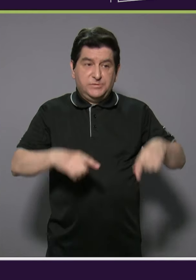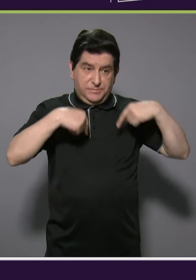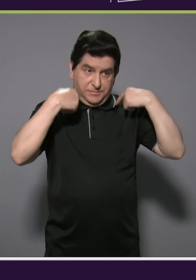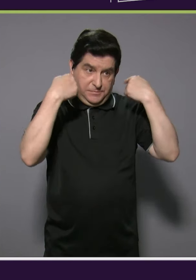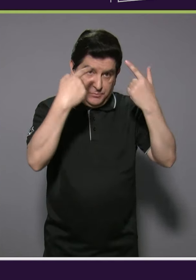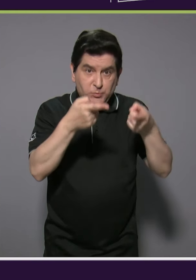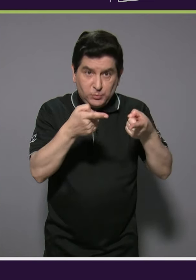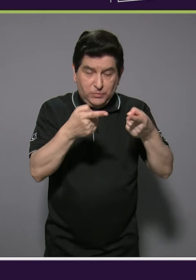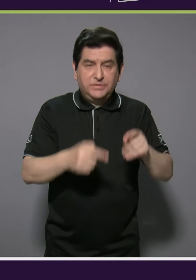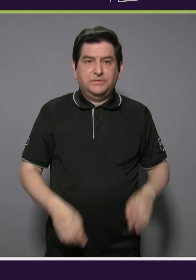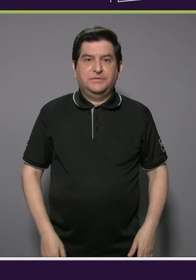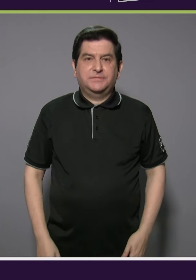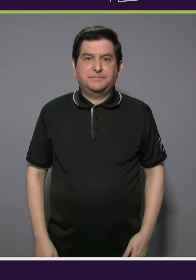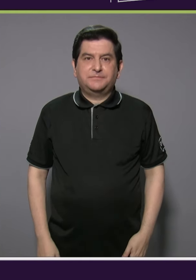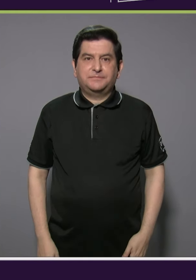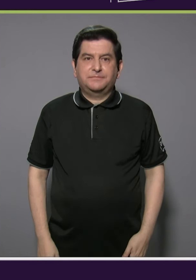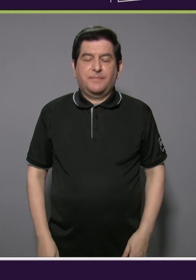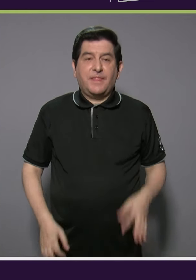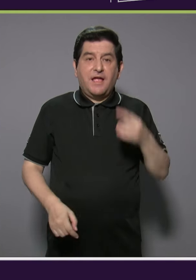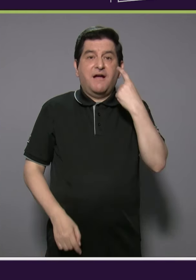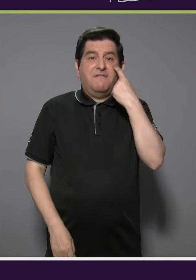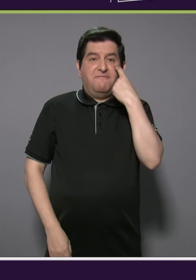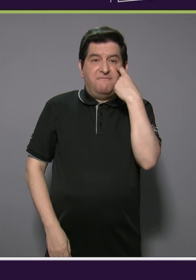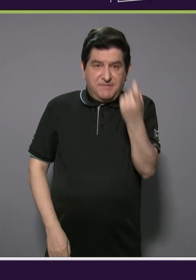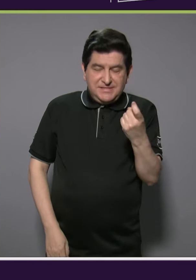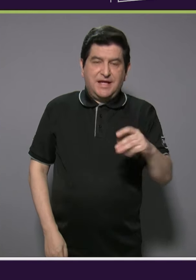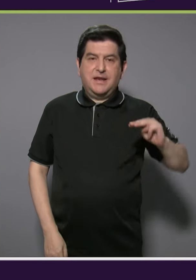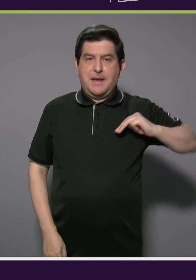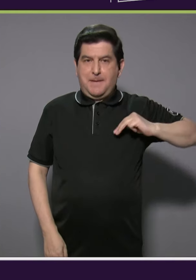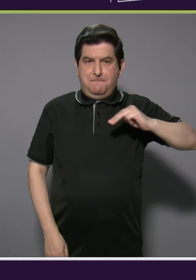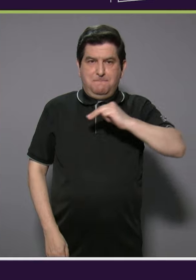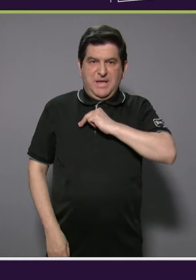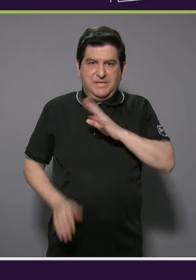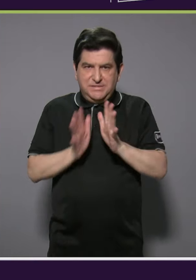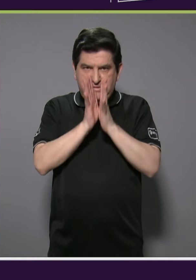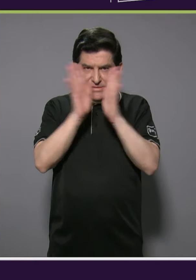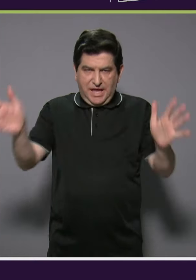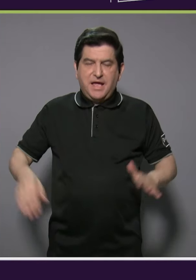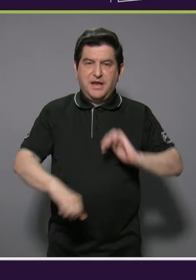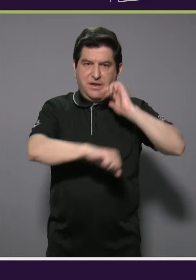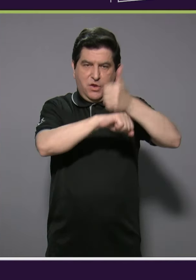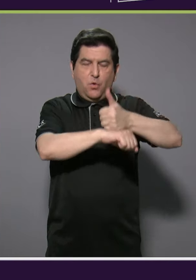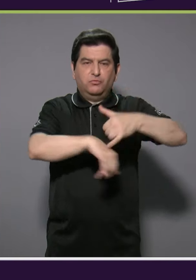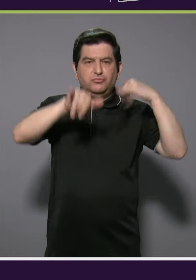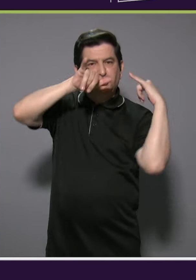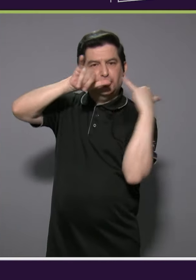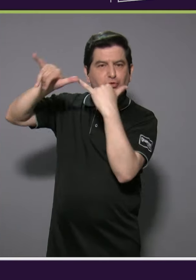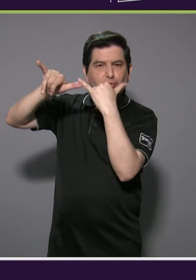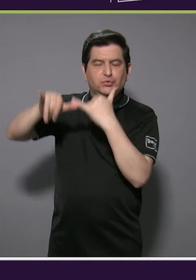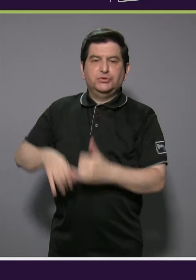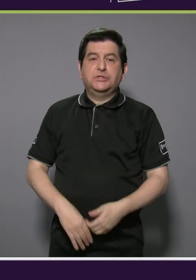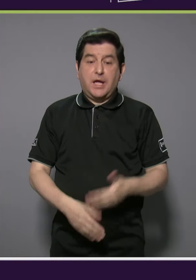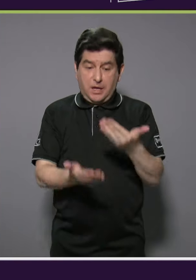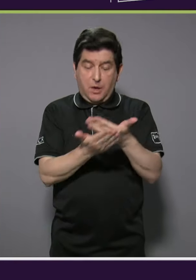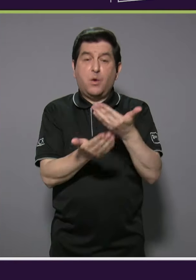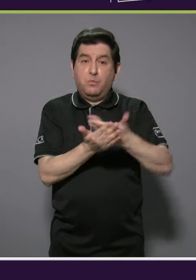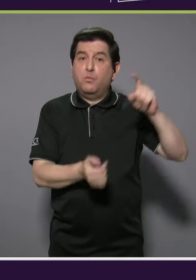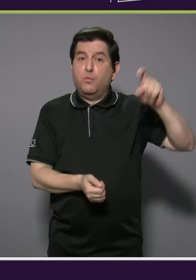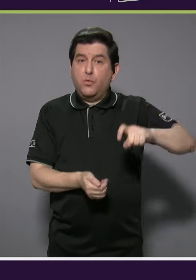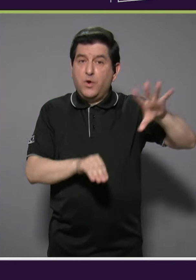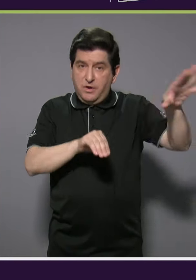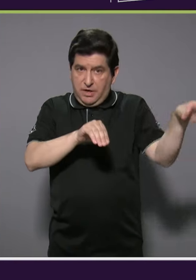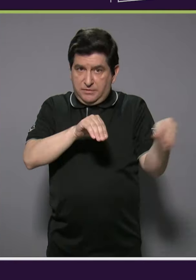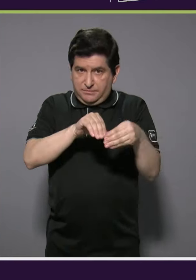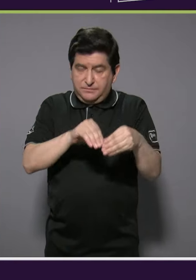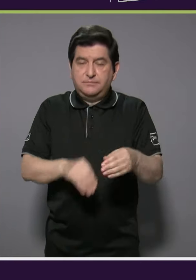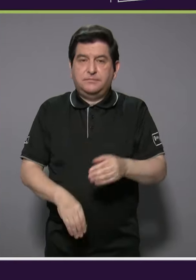a la fiscalía, el Ministerio Público, para interponer la denuncia con la prueba pertinente, nosotros